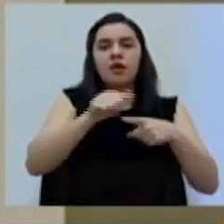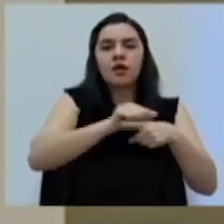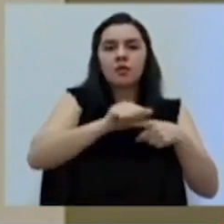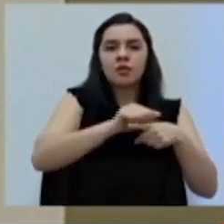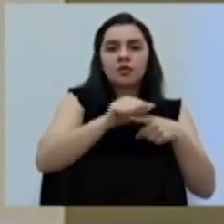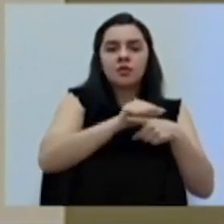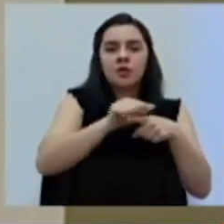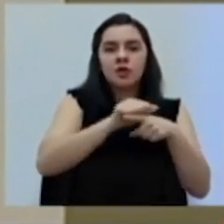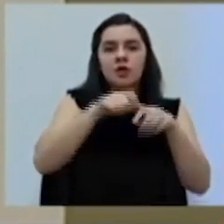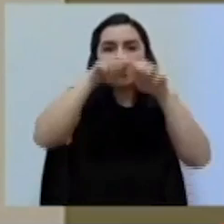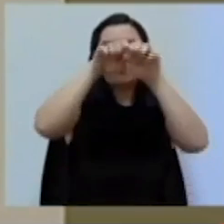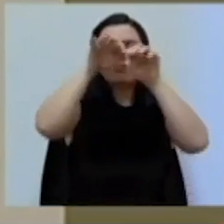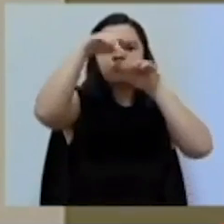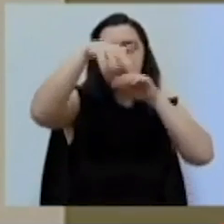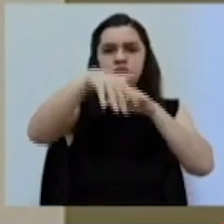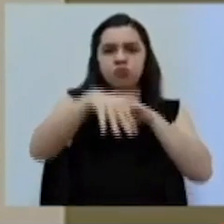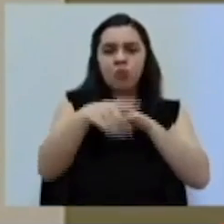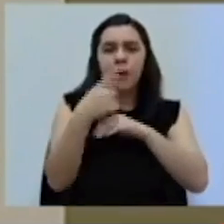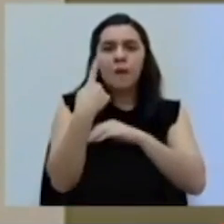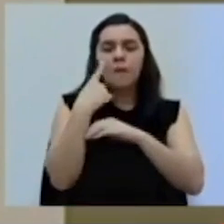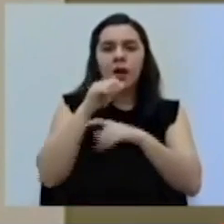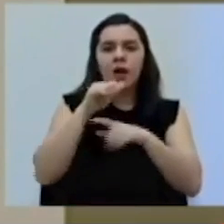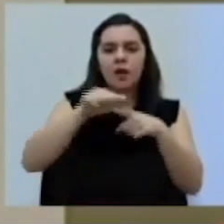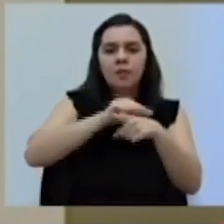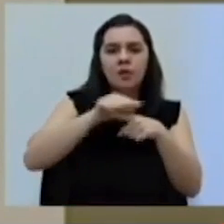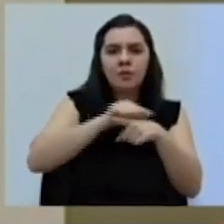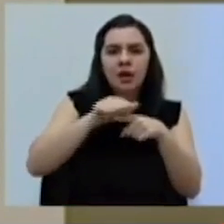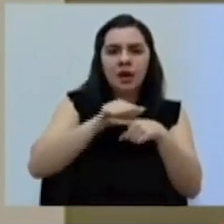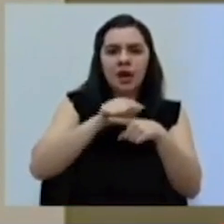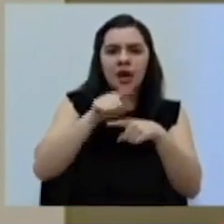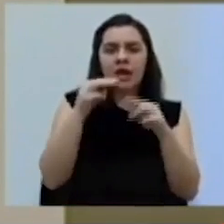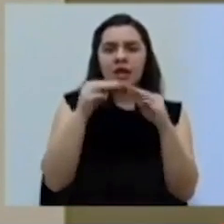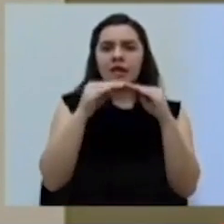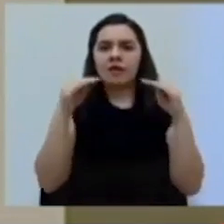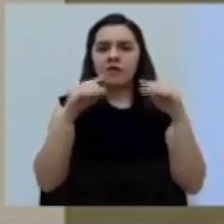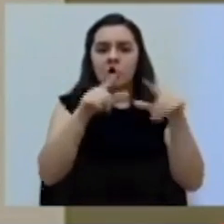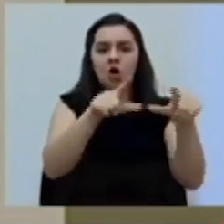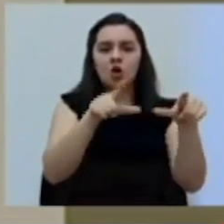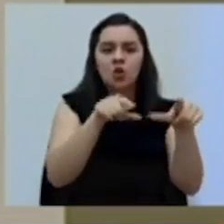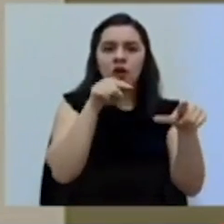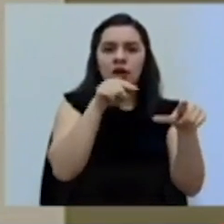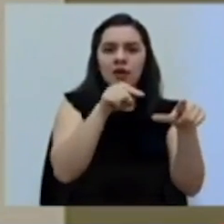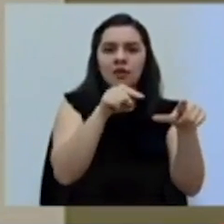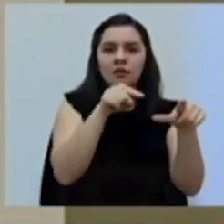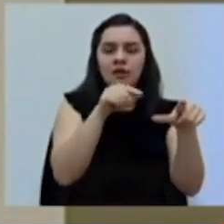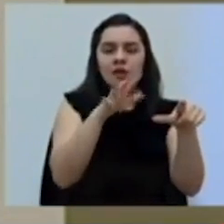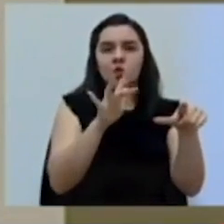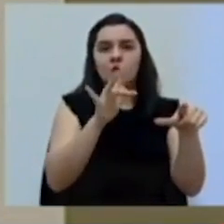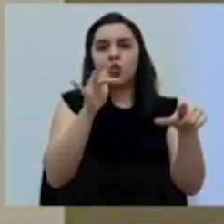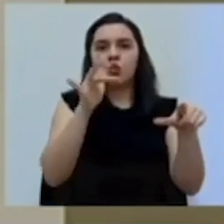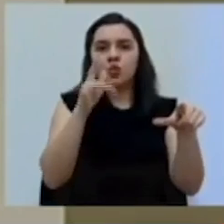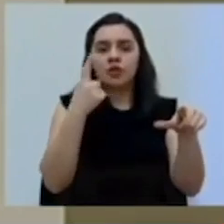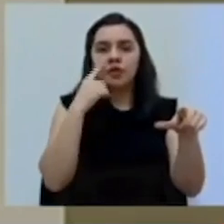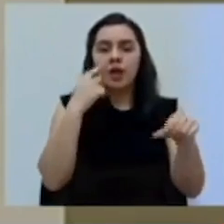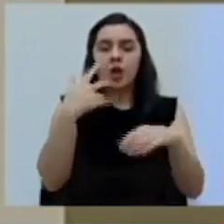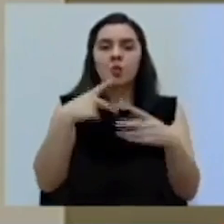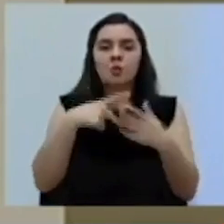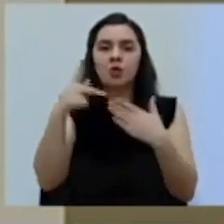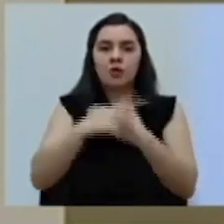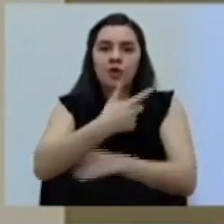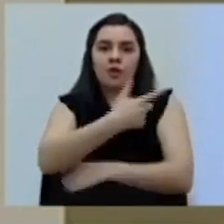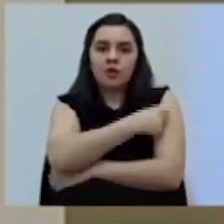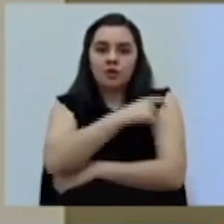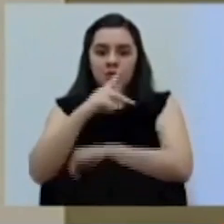cascada para poco a poco ir preparando también a ese nivel local que es la esencia del programa de vacunación en el país.